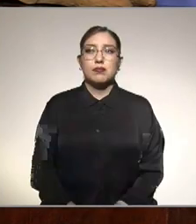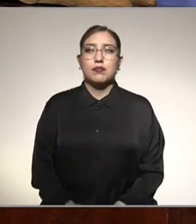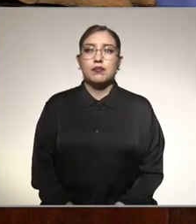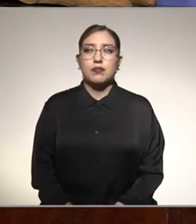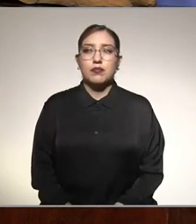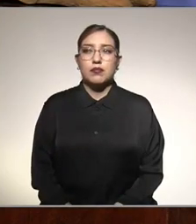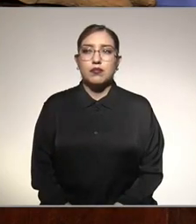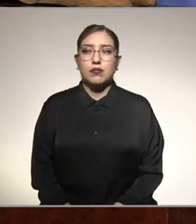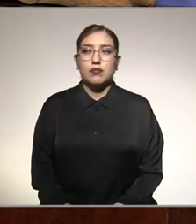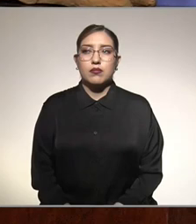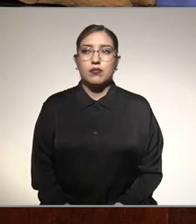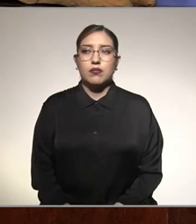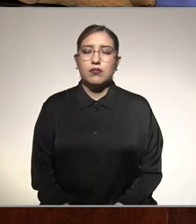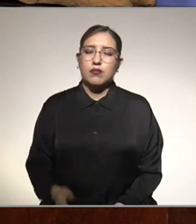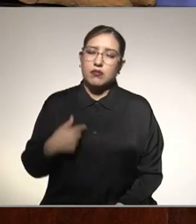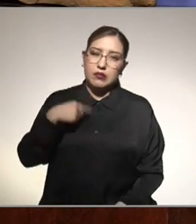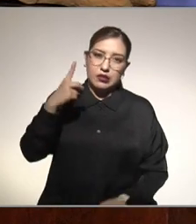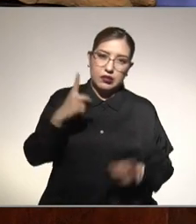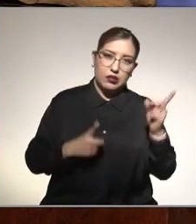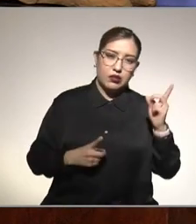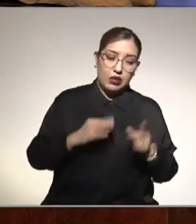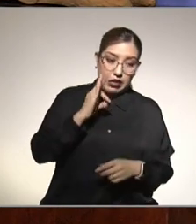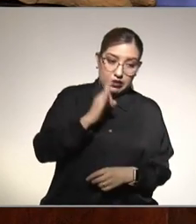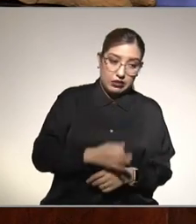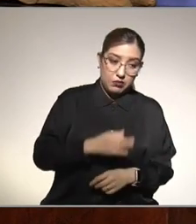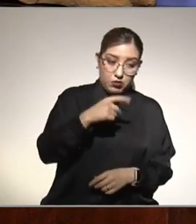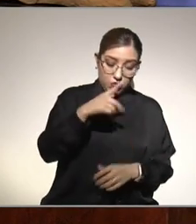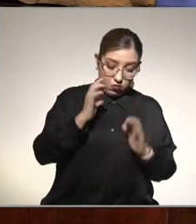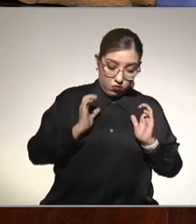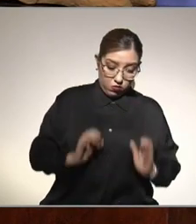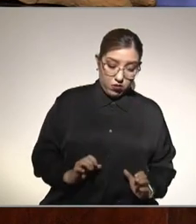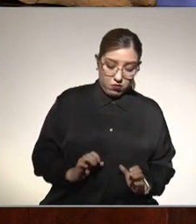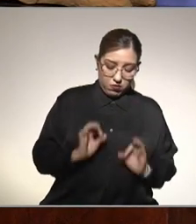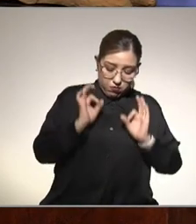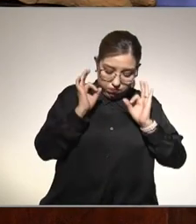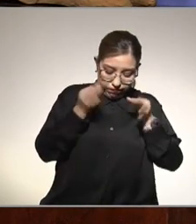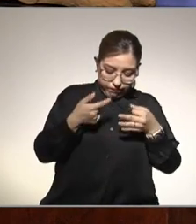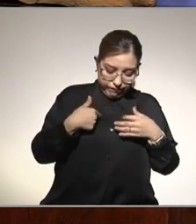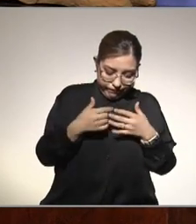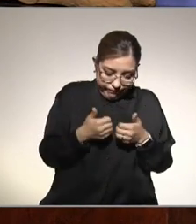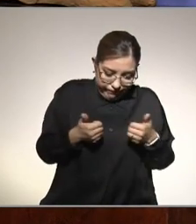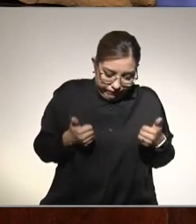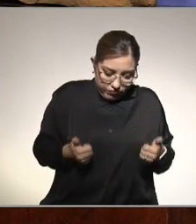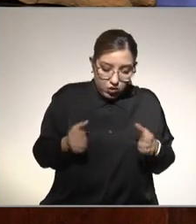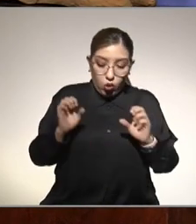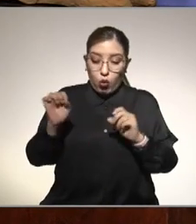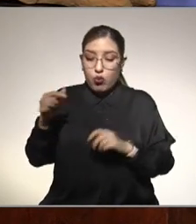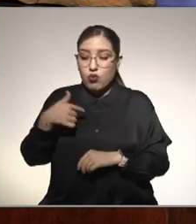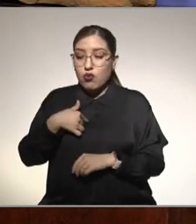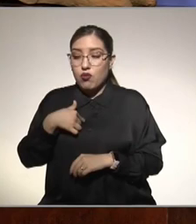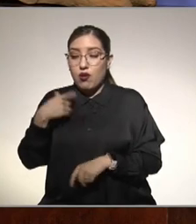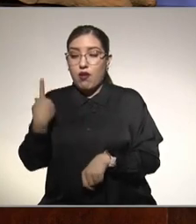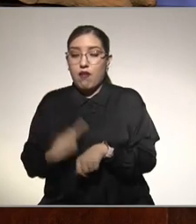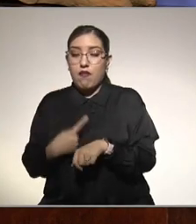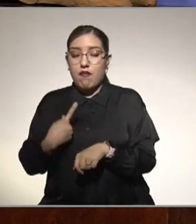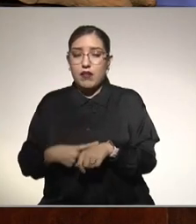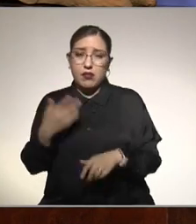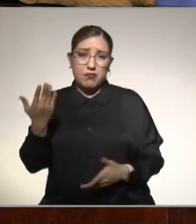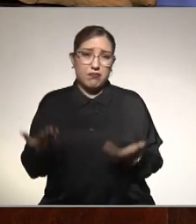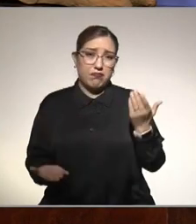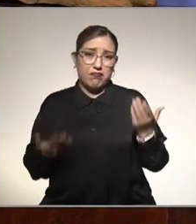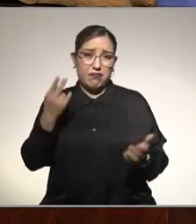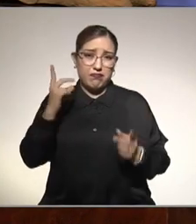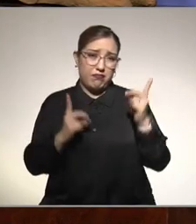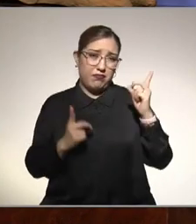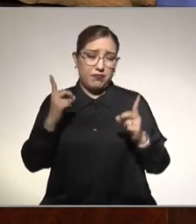aceptar nuestro cuerpo y aceptar pues la enfermedad por eso tengo la duda si todas las personas con obesidad tienen hígado graso